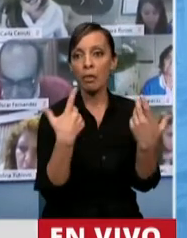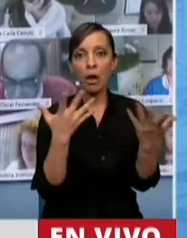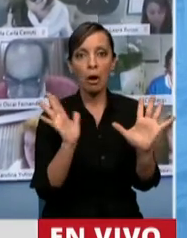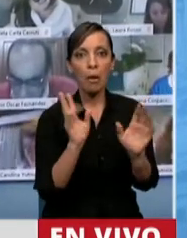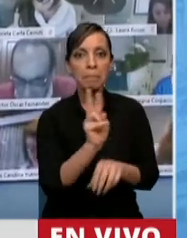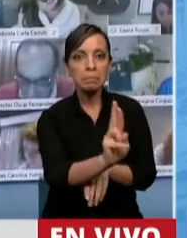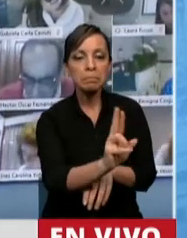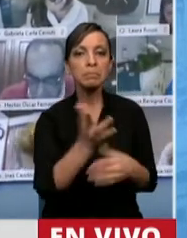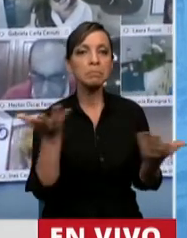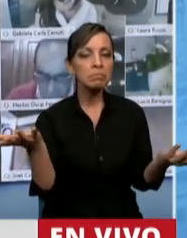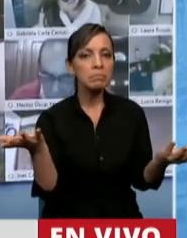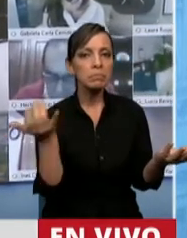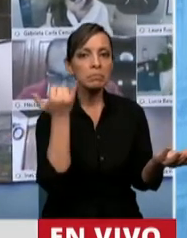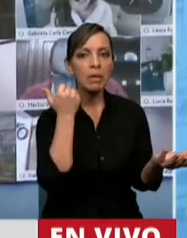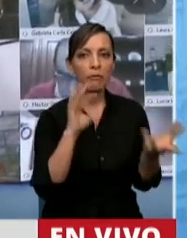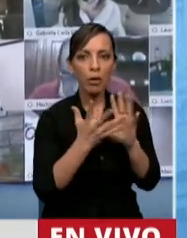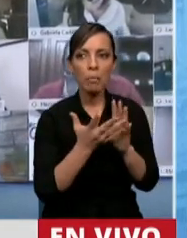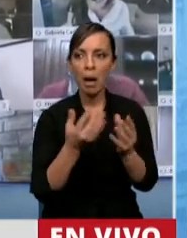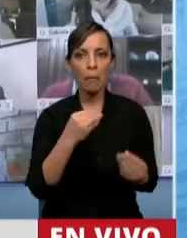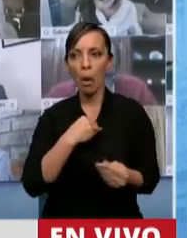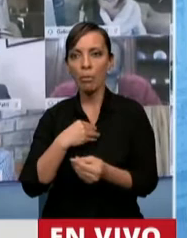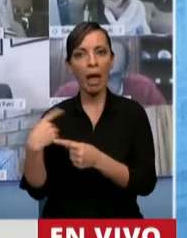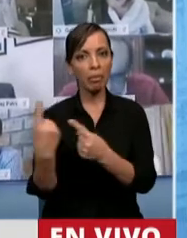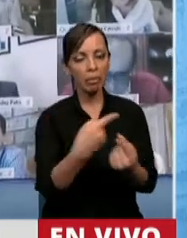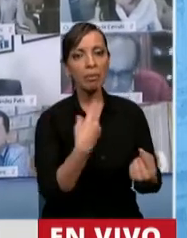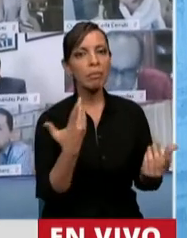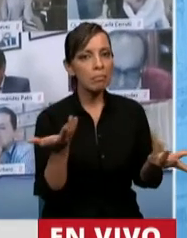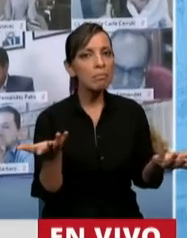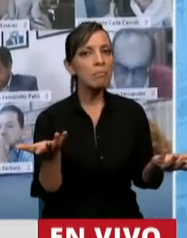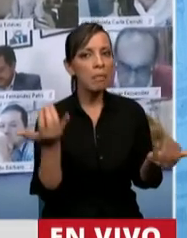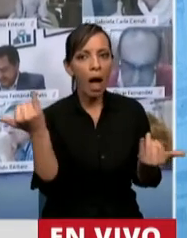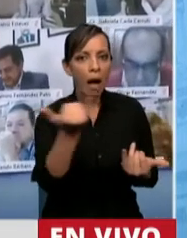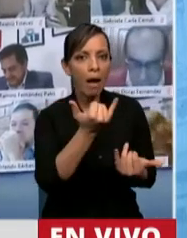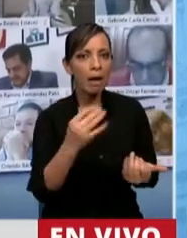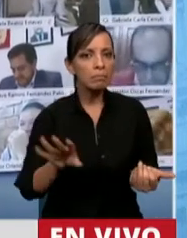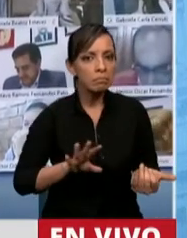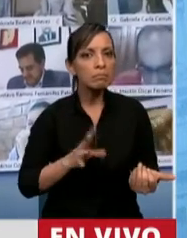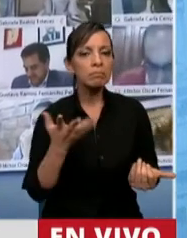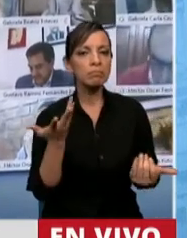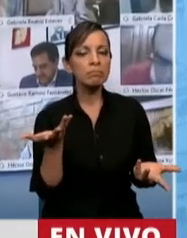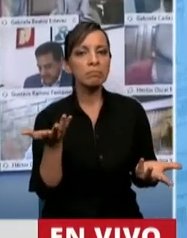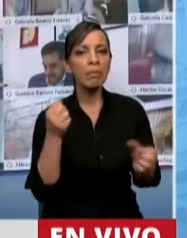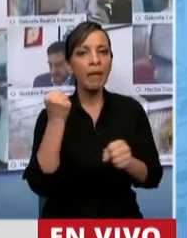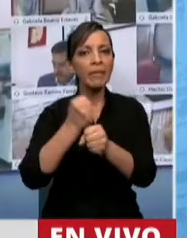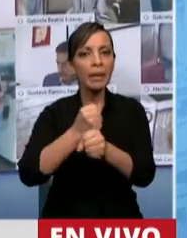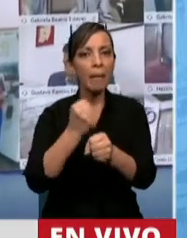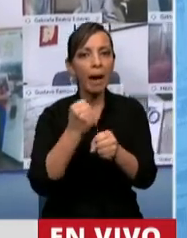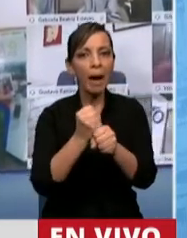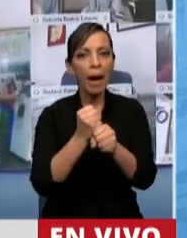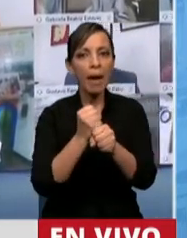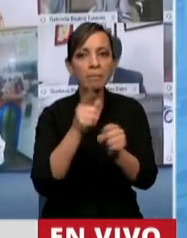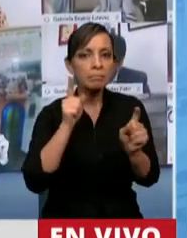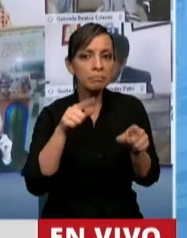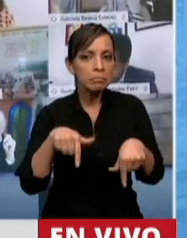bondades como para que existan en el marco del